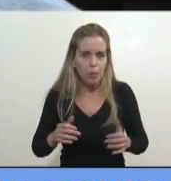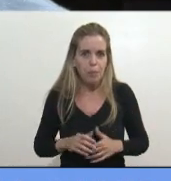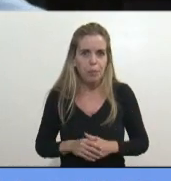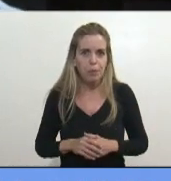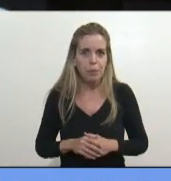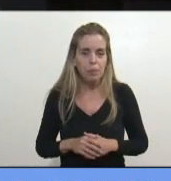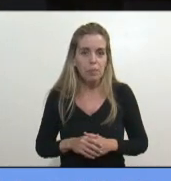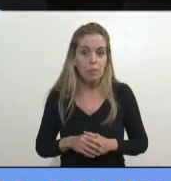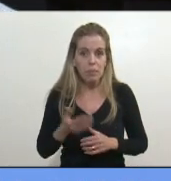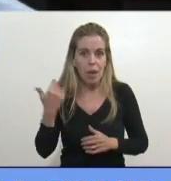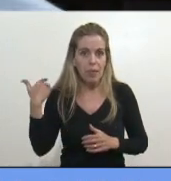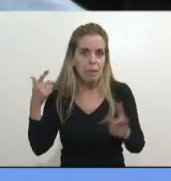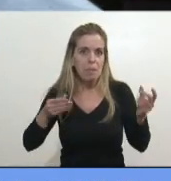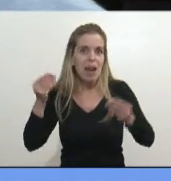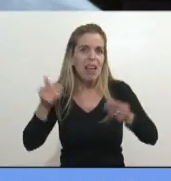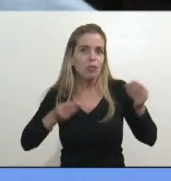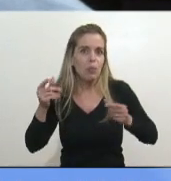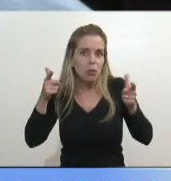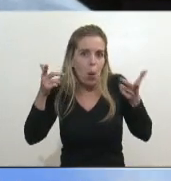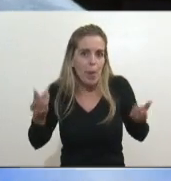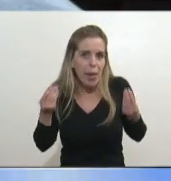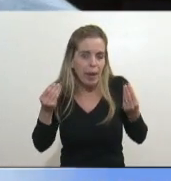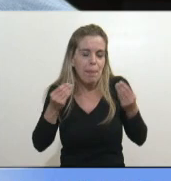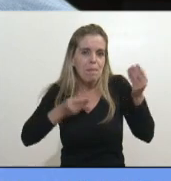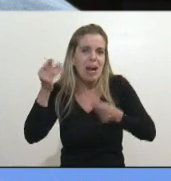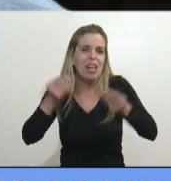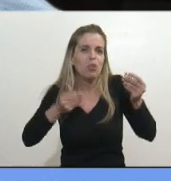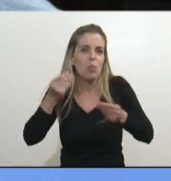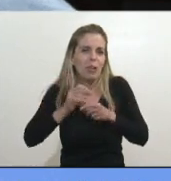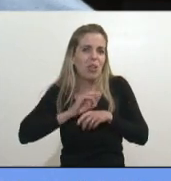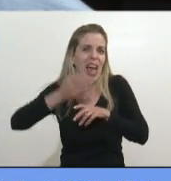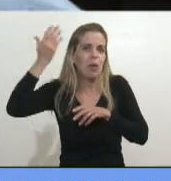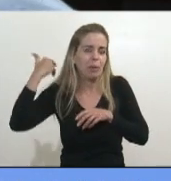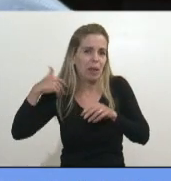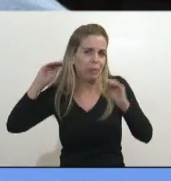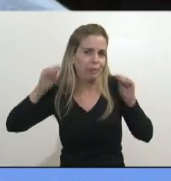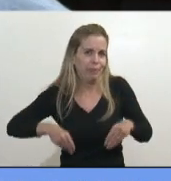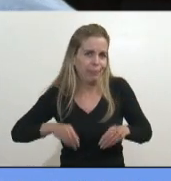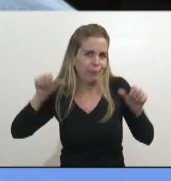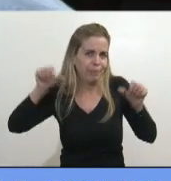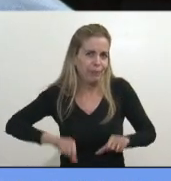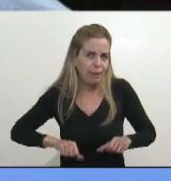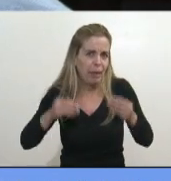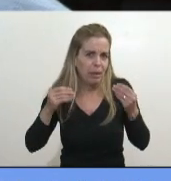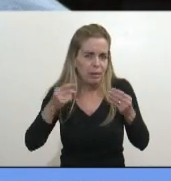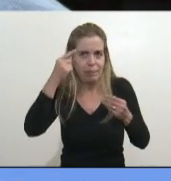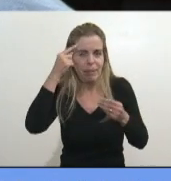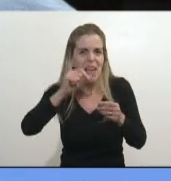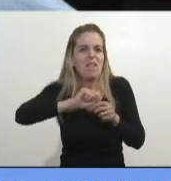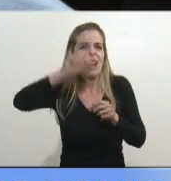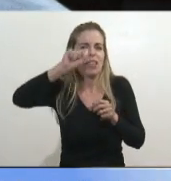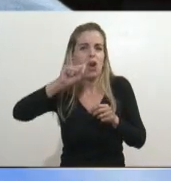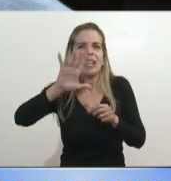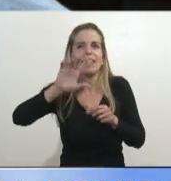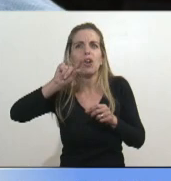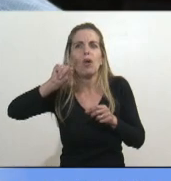no teníamos presupuesto, cierto, ¿qué presupuesto va a tener, si el presupuesto que ellos hicieron, se fue al bombo? Decía que había una inflación de 5 puntos,